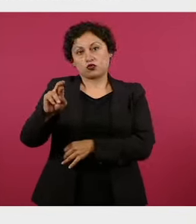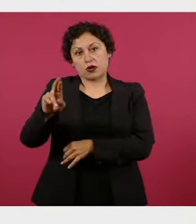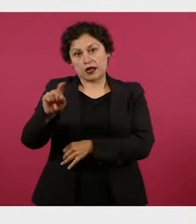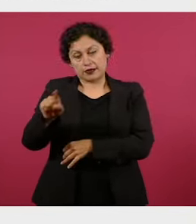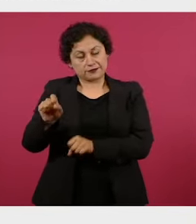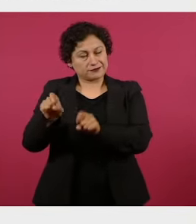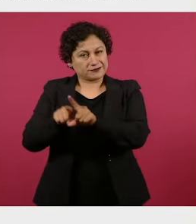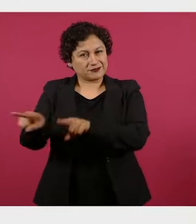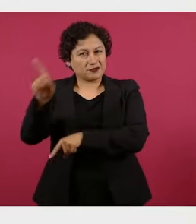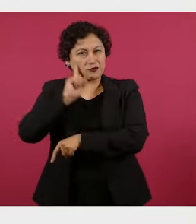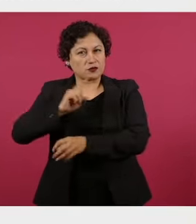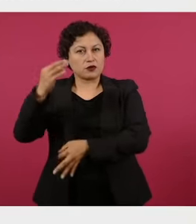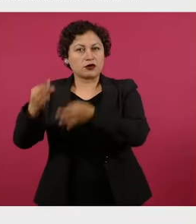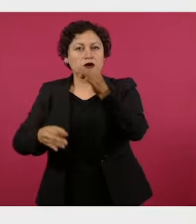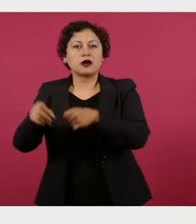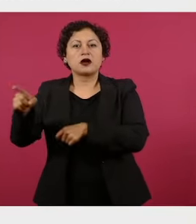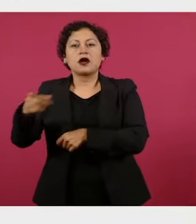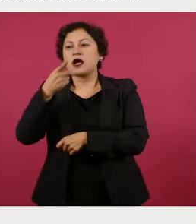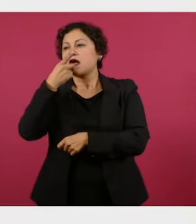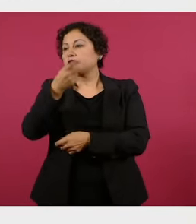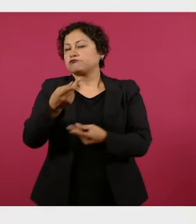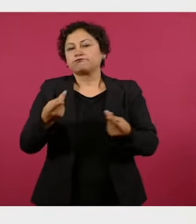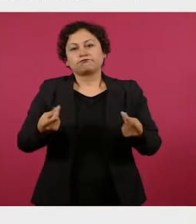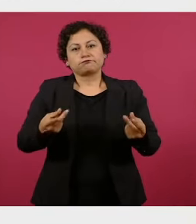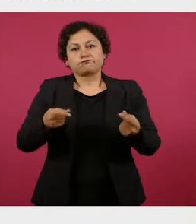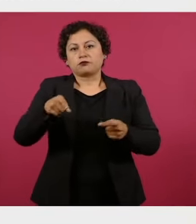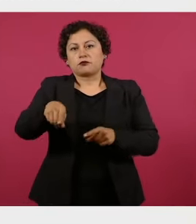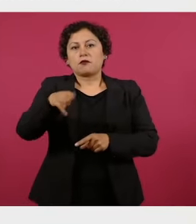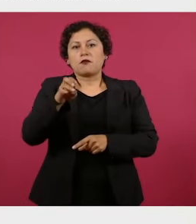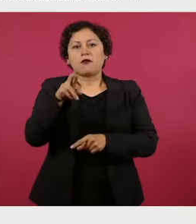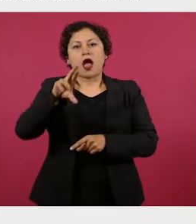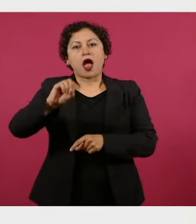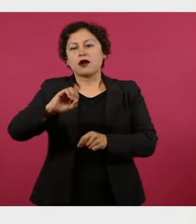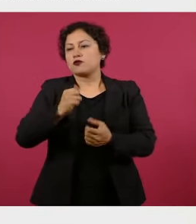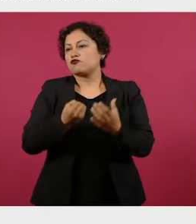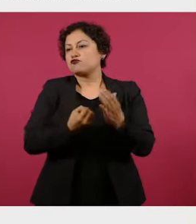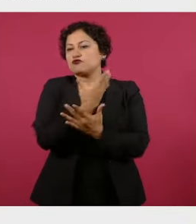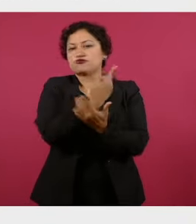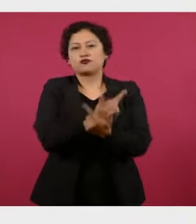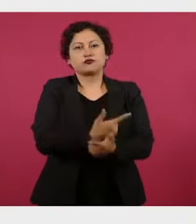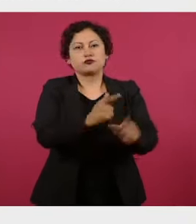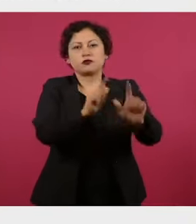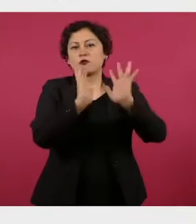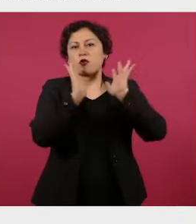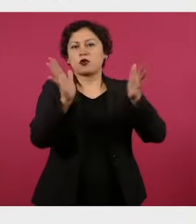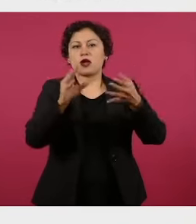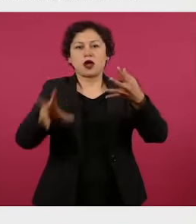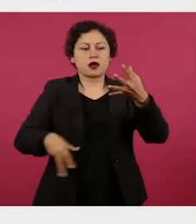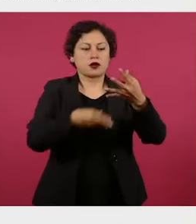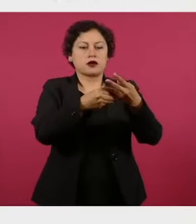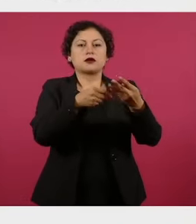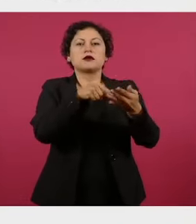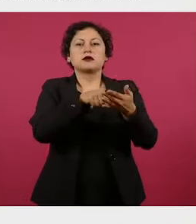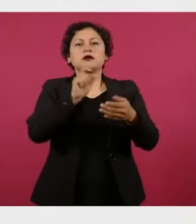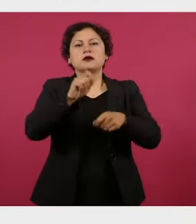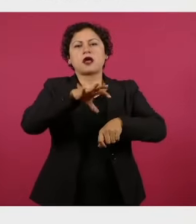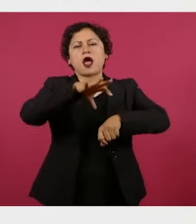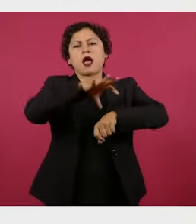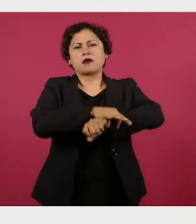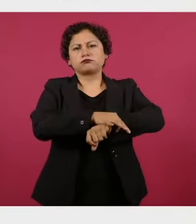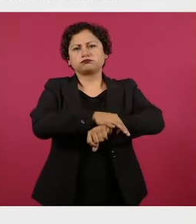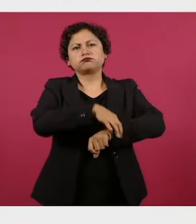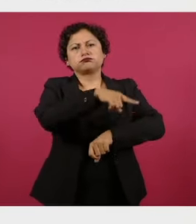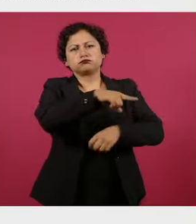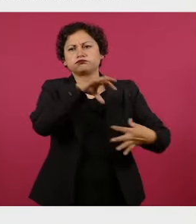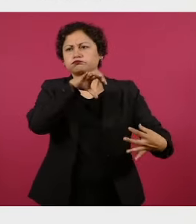la inmediata libertad de Mario Plutarco y como medidas cautelares la portación de un brazalete electrónico,